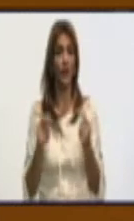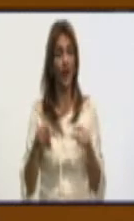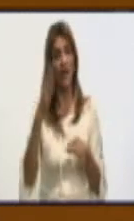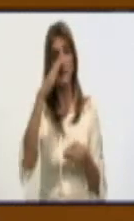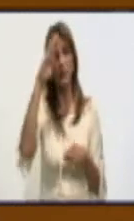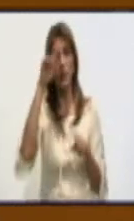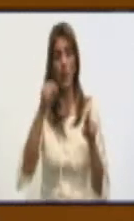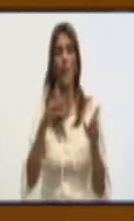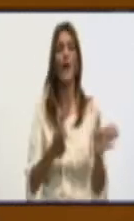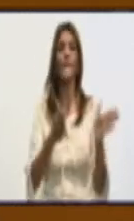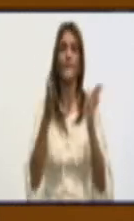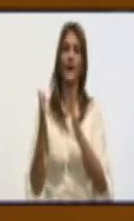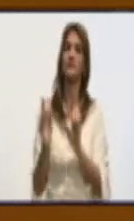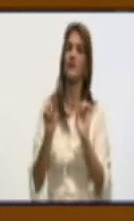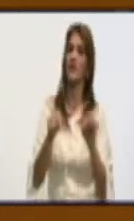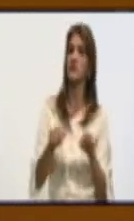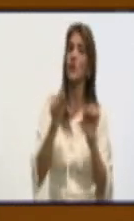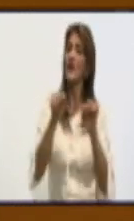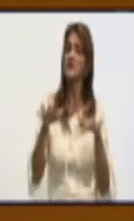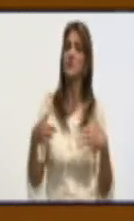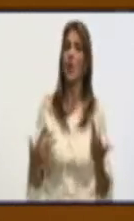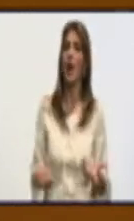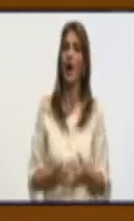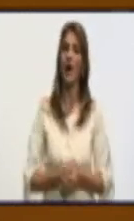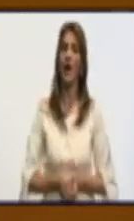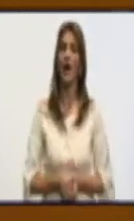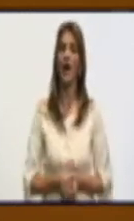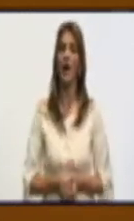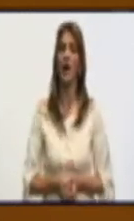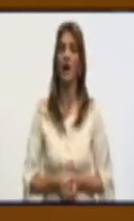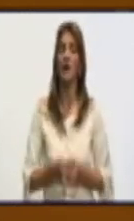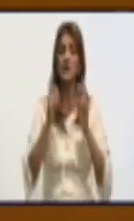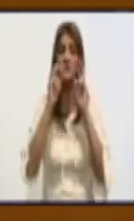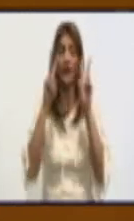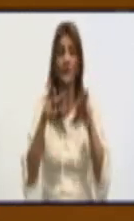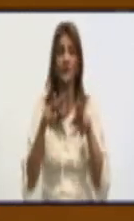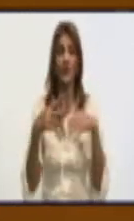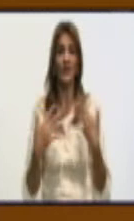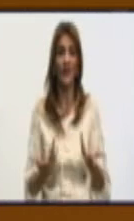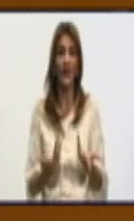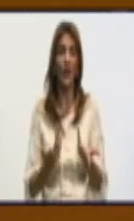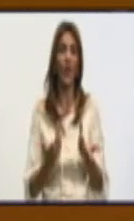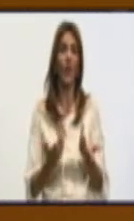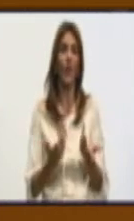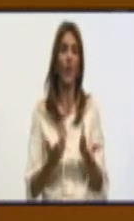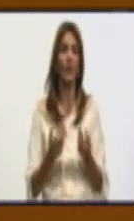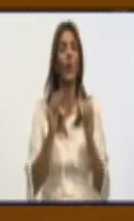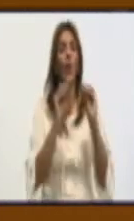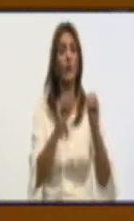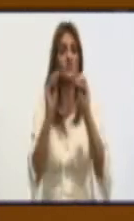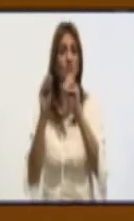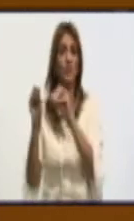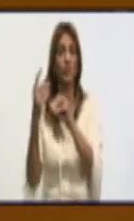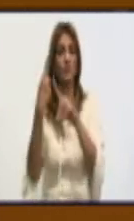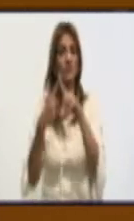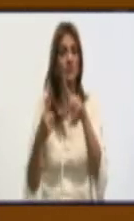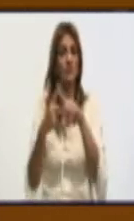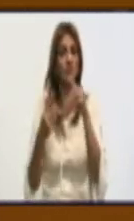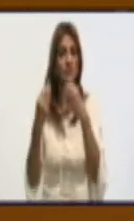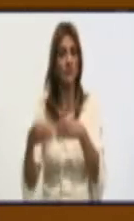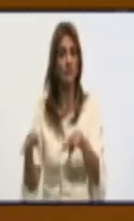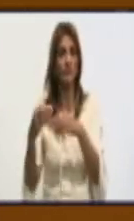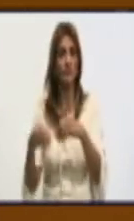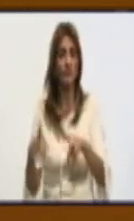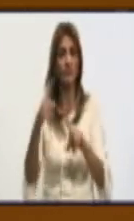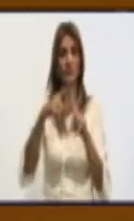del mundo. Eso ha provocado que los consumos materiales de la industria nacional alimentaria, muy vinculados al flujo